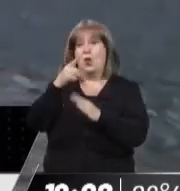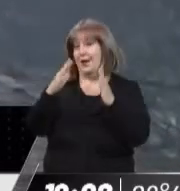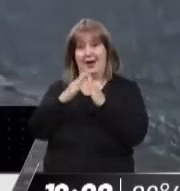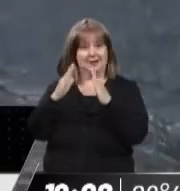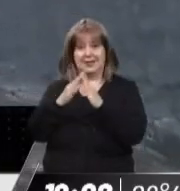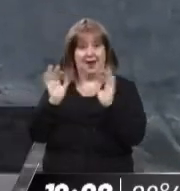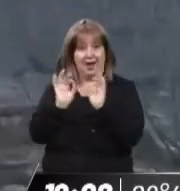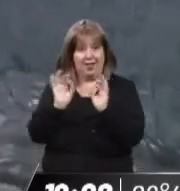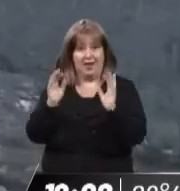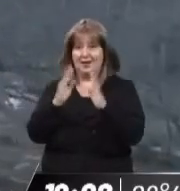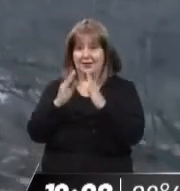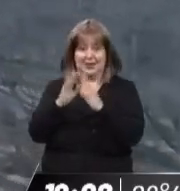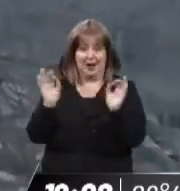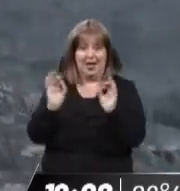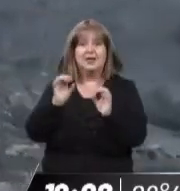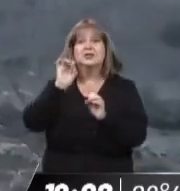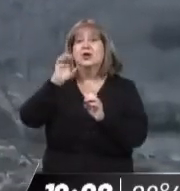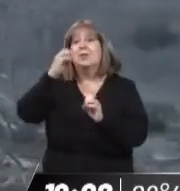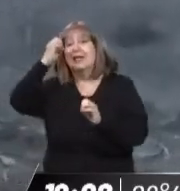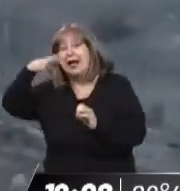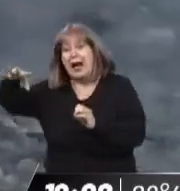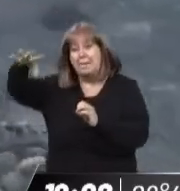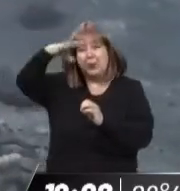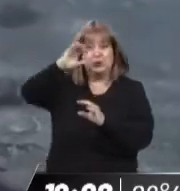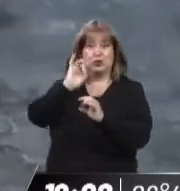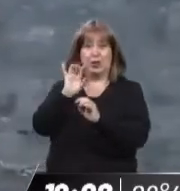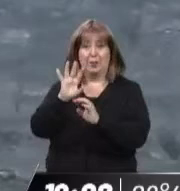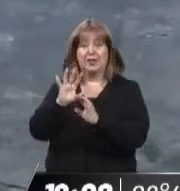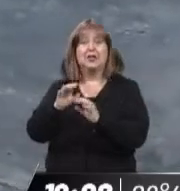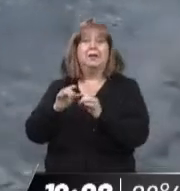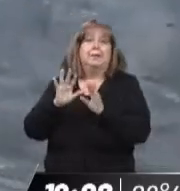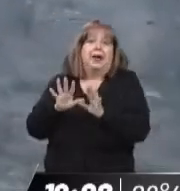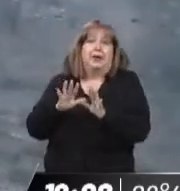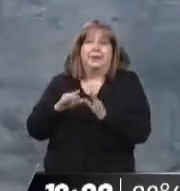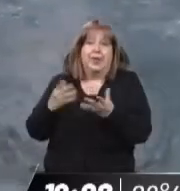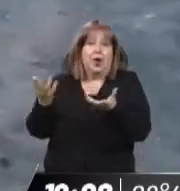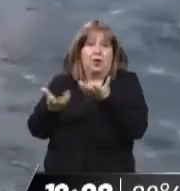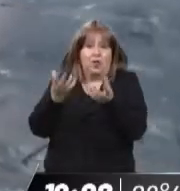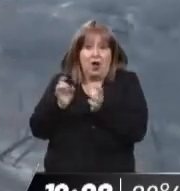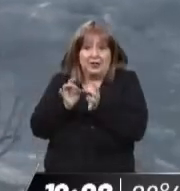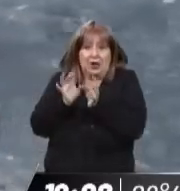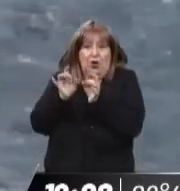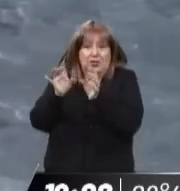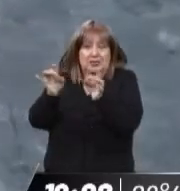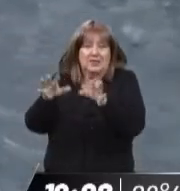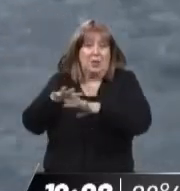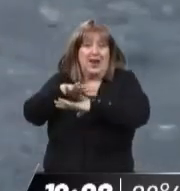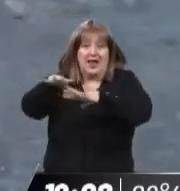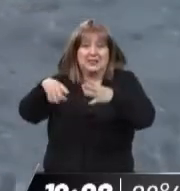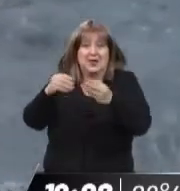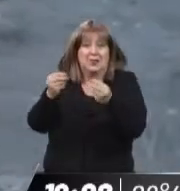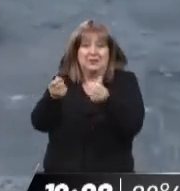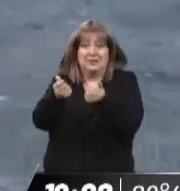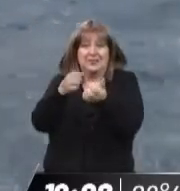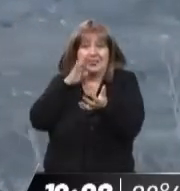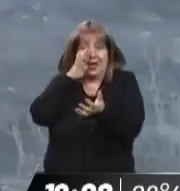que, en realidad, lo que hay que lamentar es el bosque nativo. Bueno, y toda la contaminación que genera. Pero las casas quedaron al norte, donde nosotros